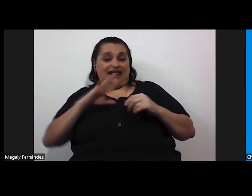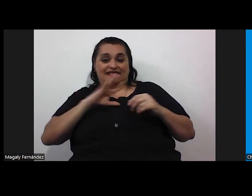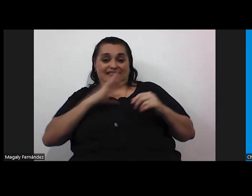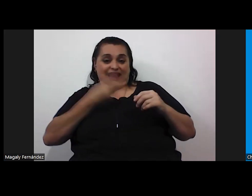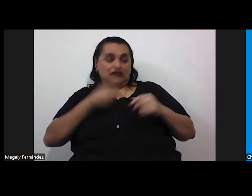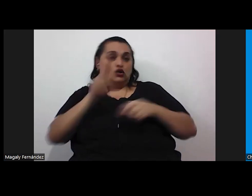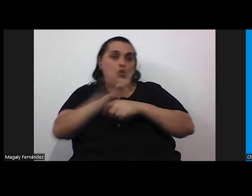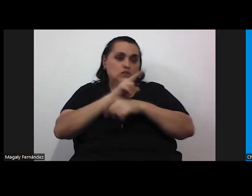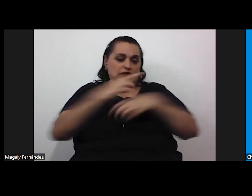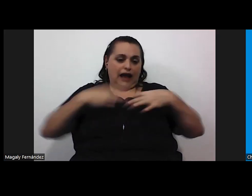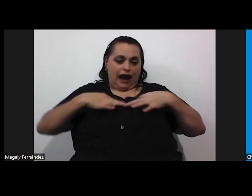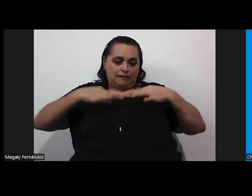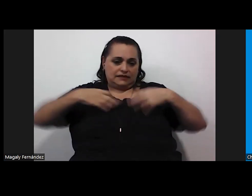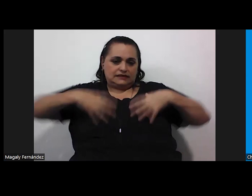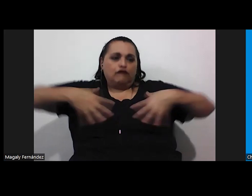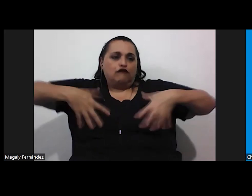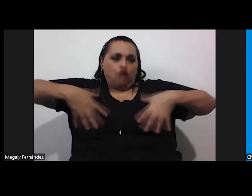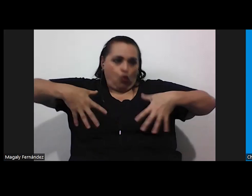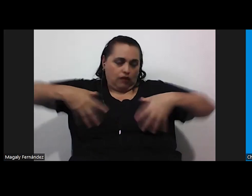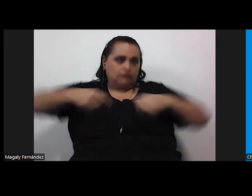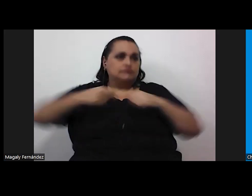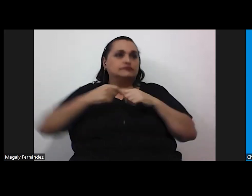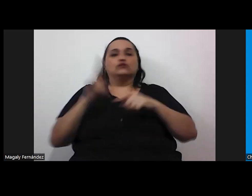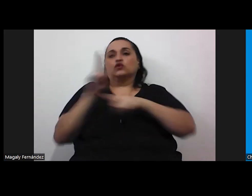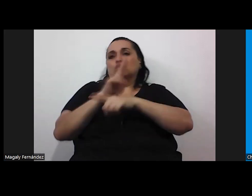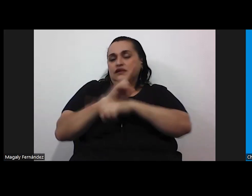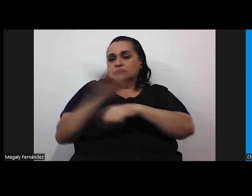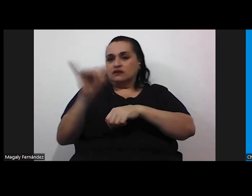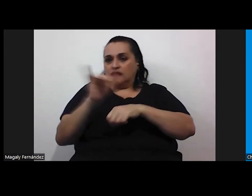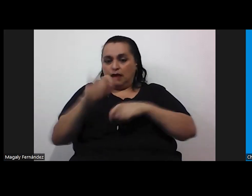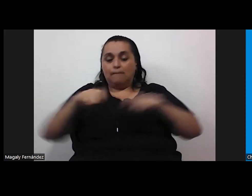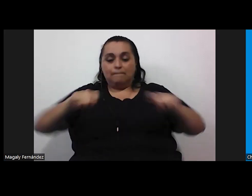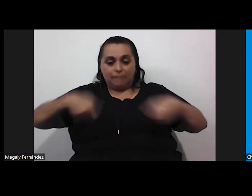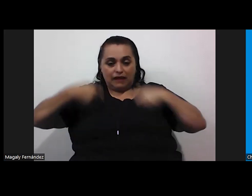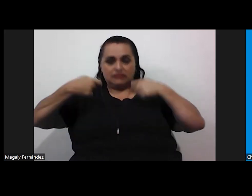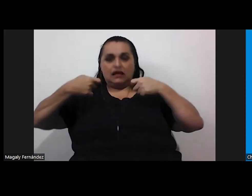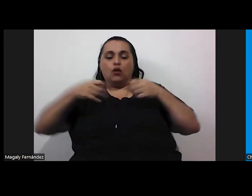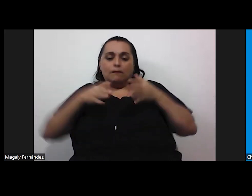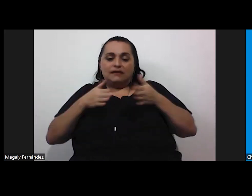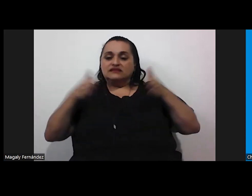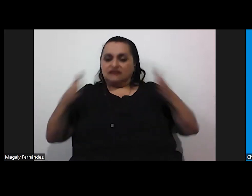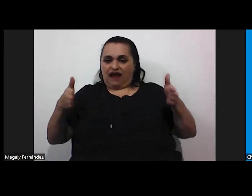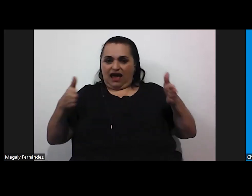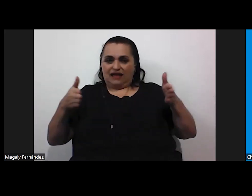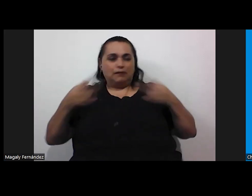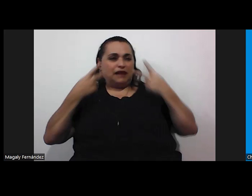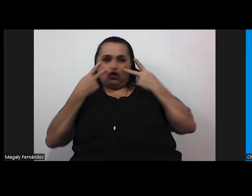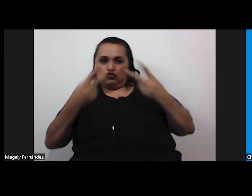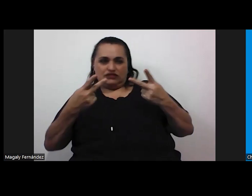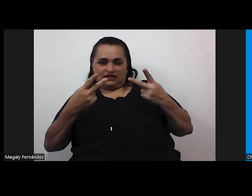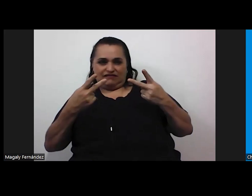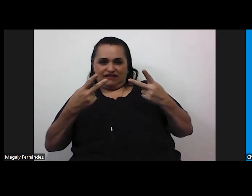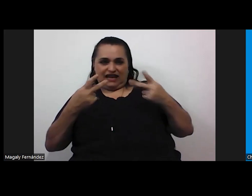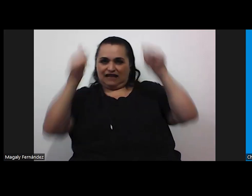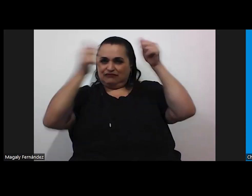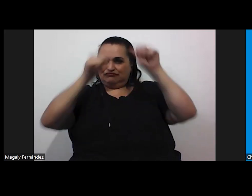camisa un poquito más ancha utilizar igualmente el pantalón un poquito más grande para no marcar esa silueta de su